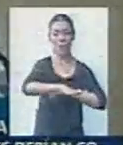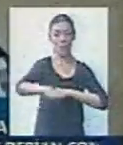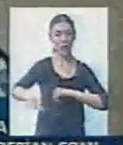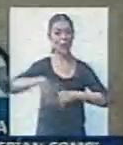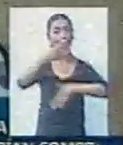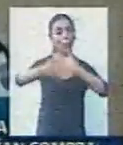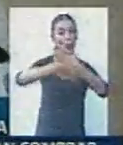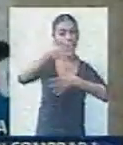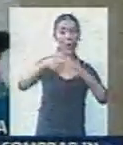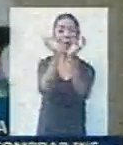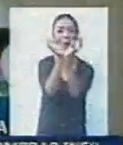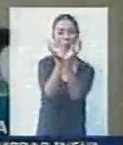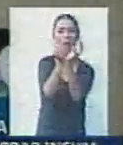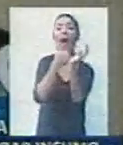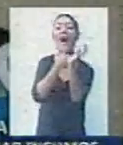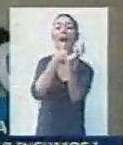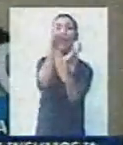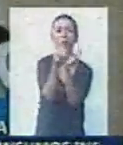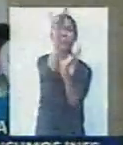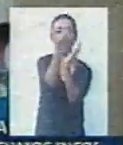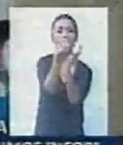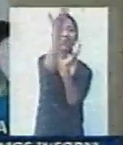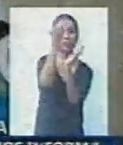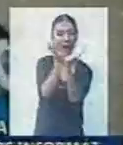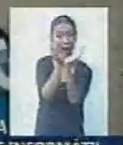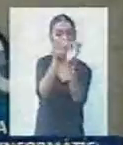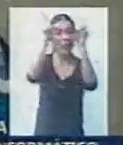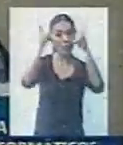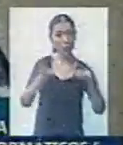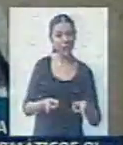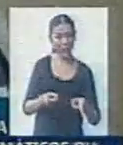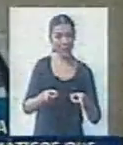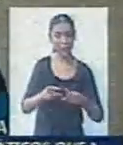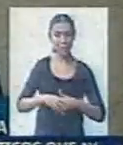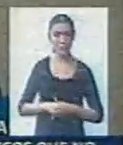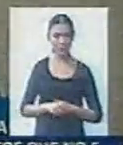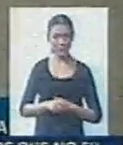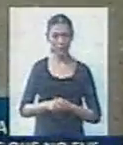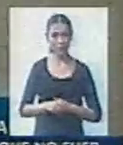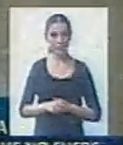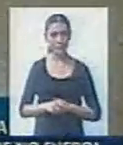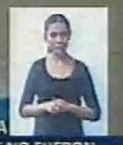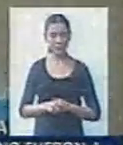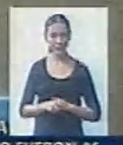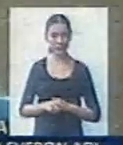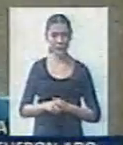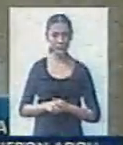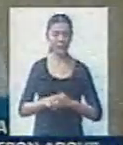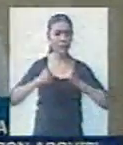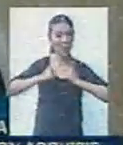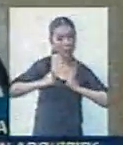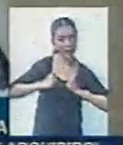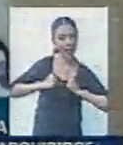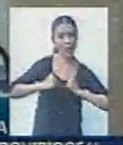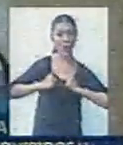fuente que va a tener esa plaza, y bueno, todos los que son bancos van a ser colocados en el lugar, y bueno,